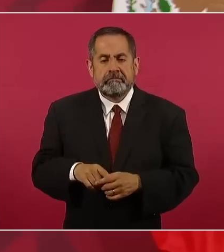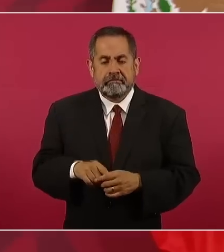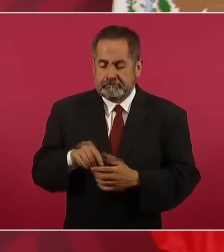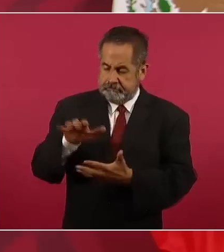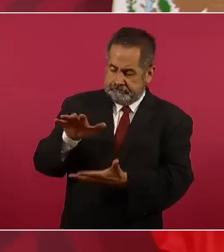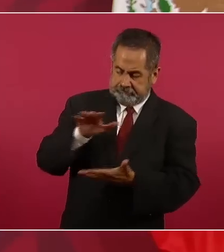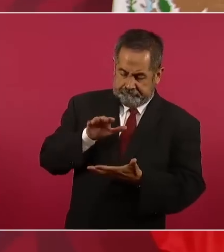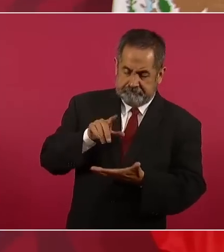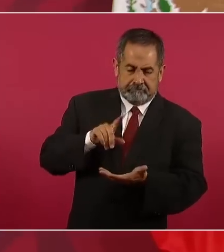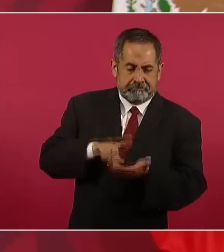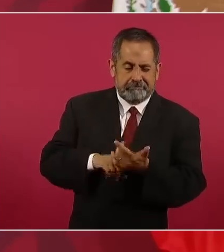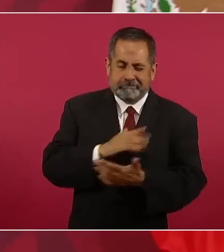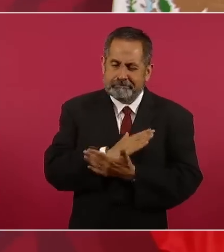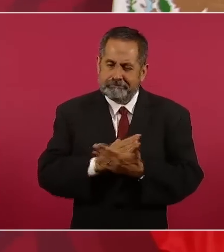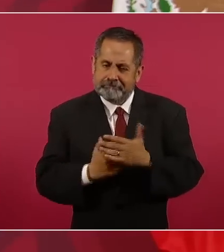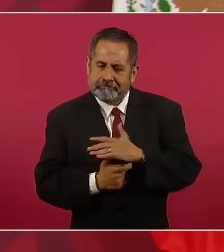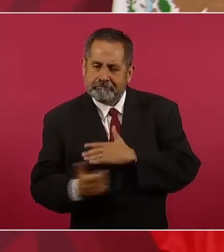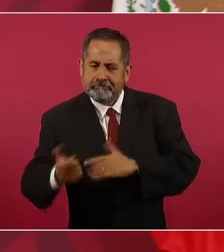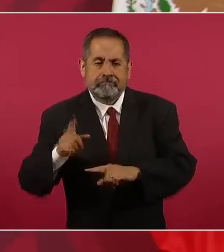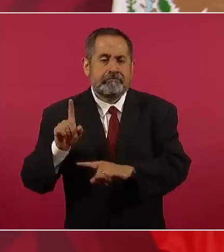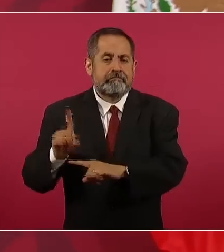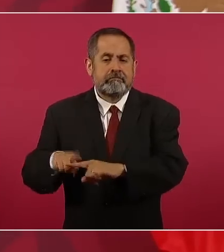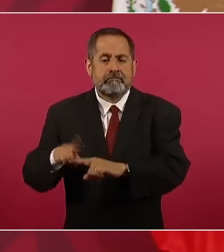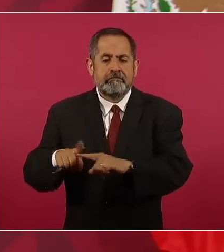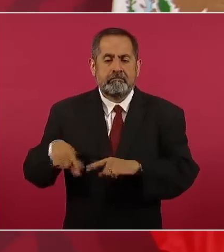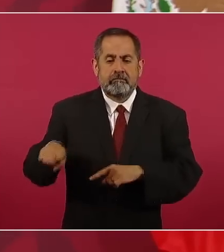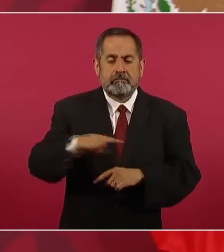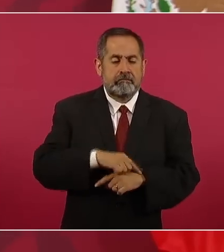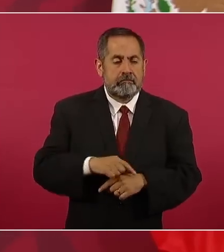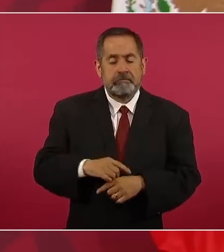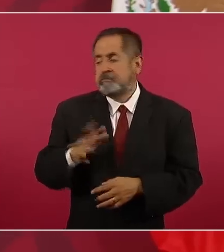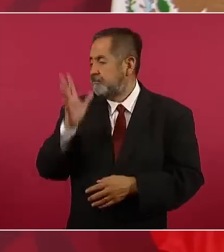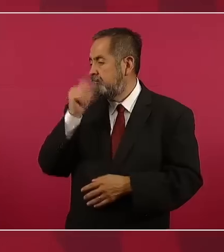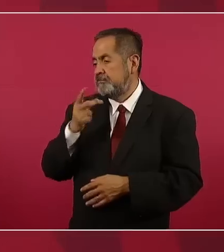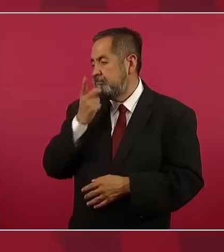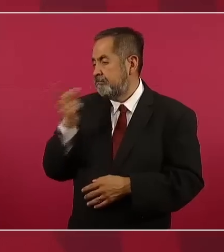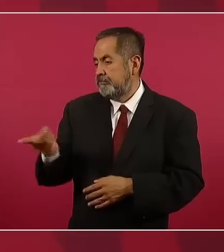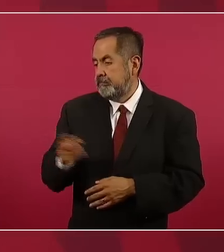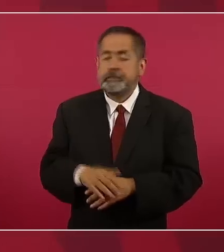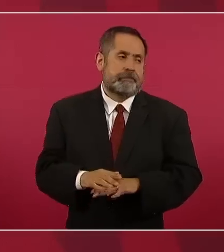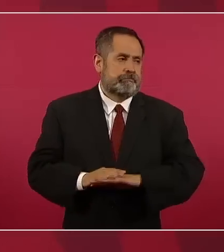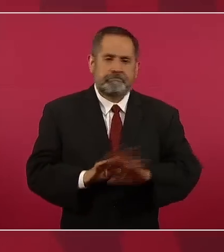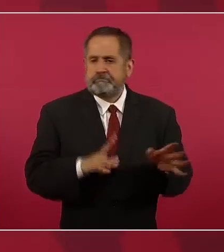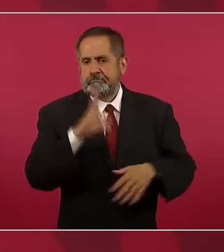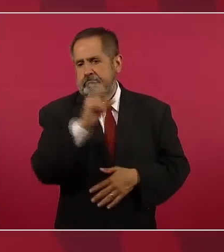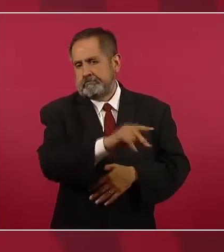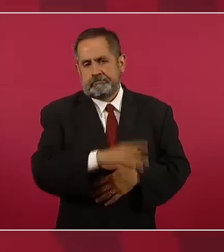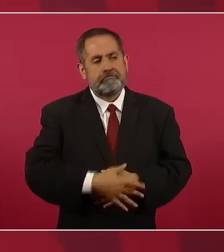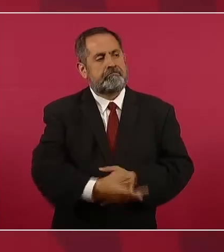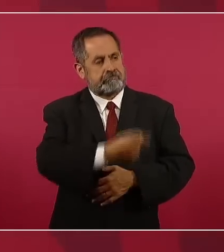los moches? No es que no podemos decirlo, ah, pues entonces no.